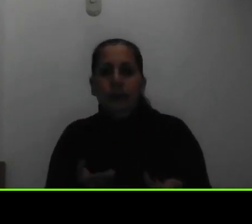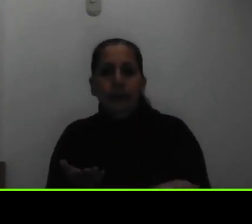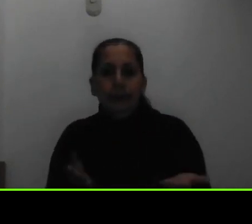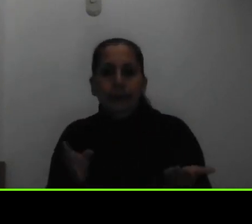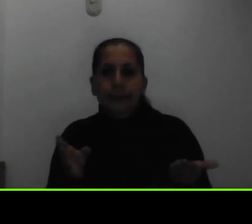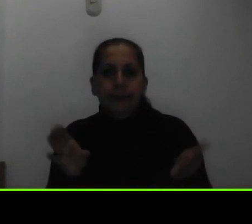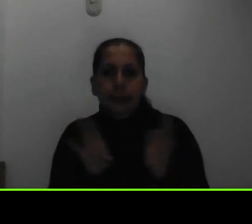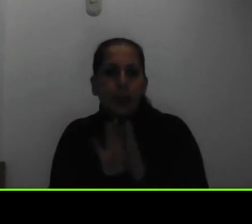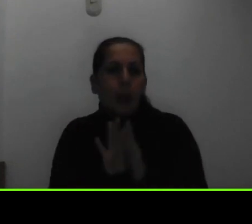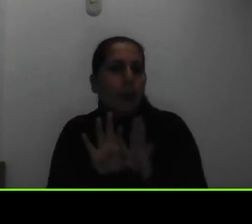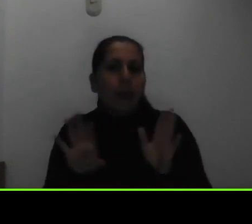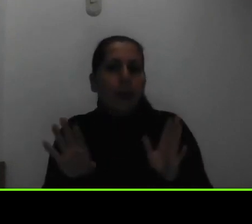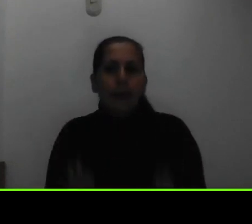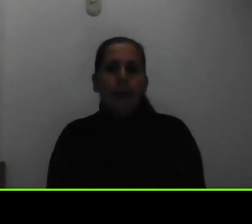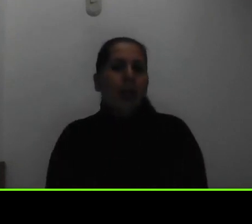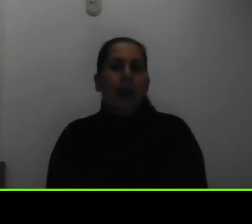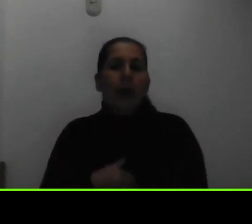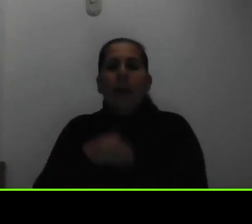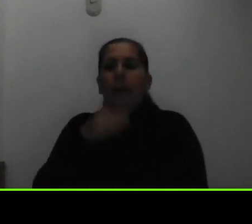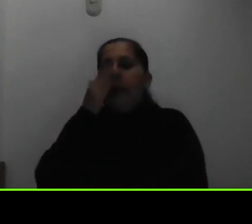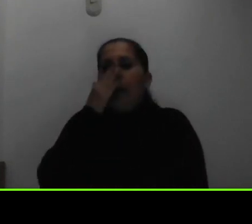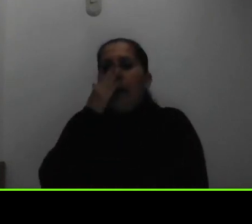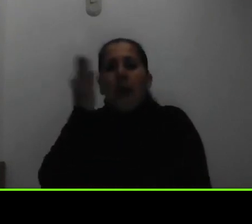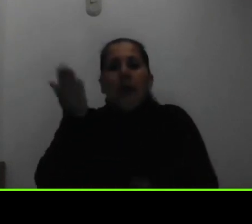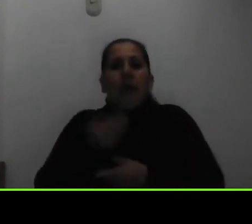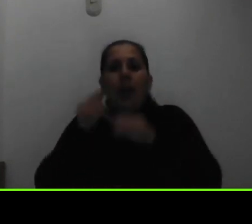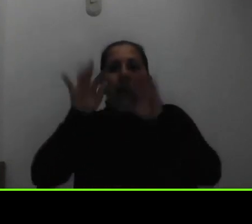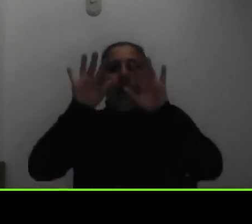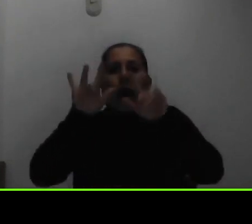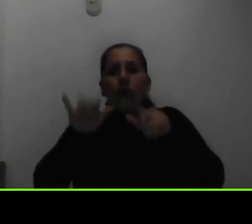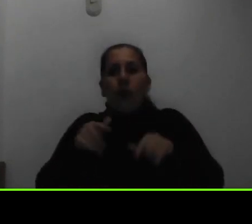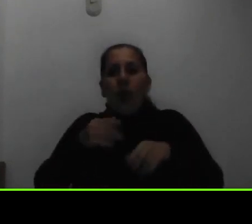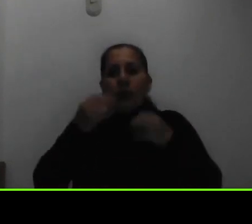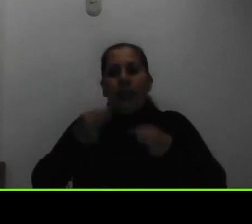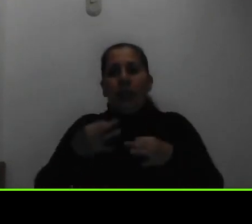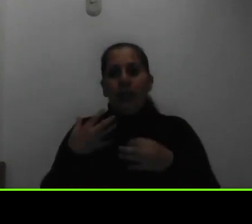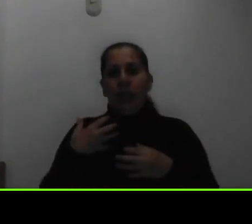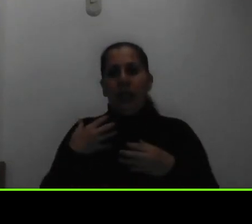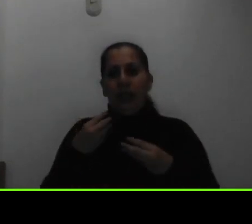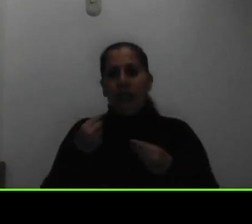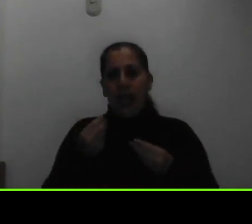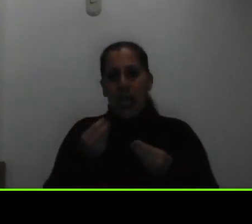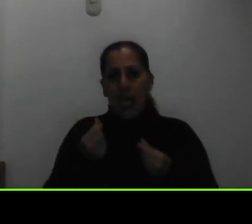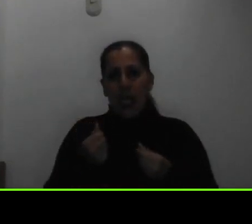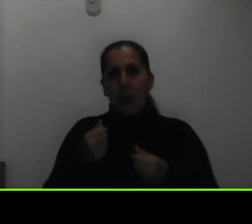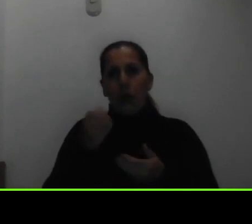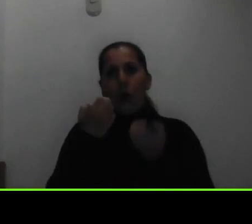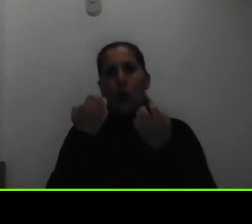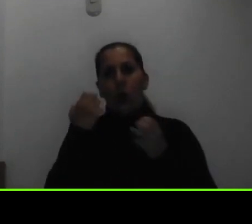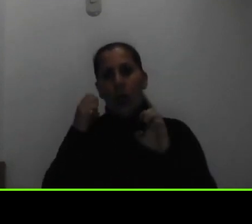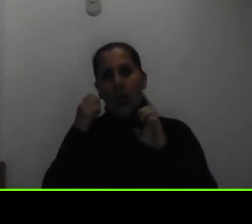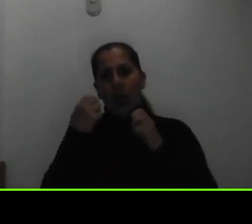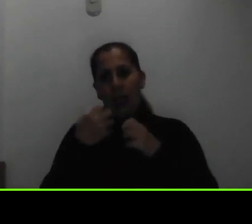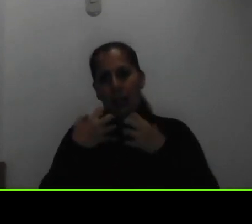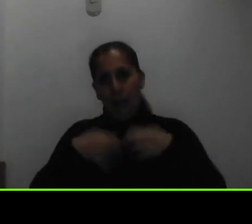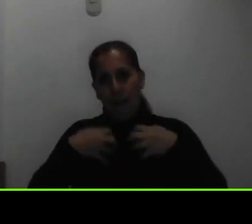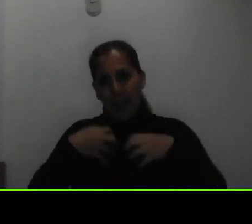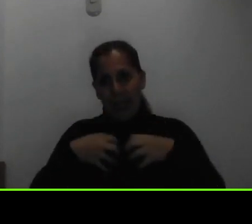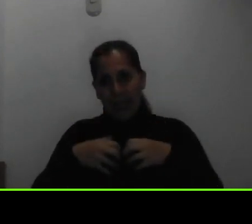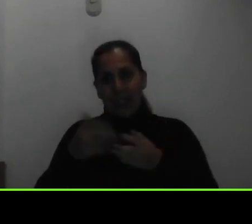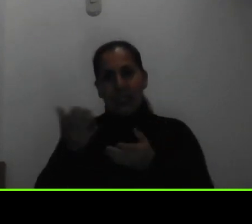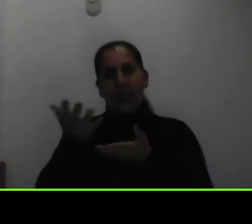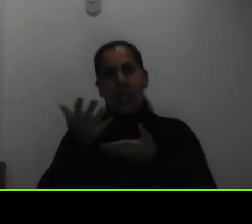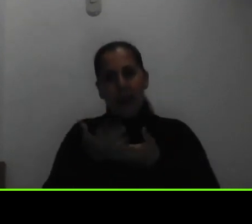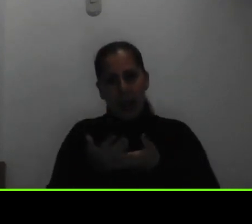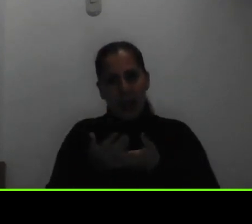que mi mamá trajo la constancia de salario la empresa se la dio viene firmada entonces le van a tomar una foto y